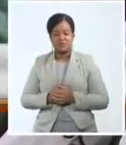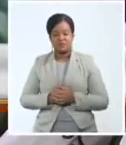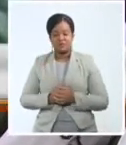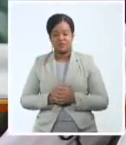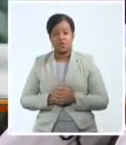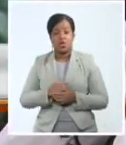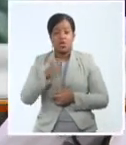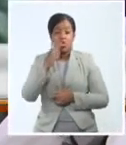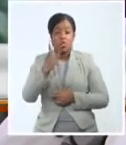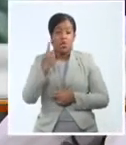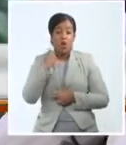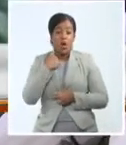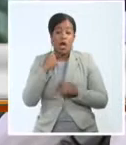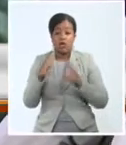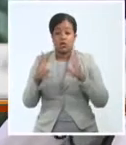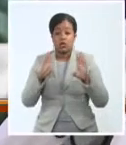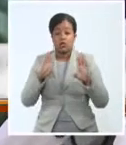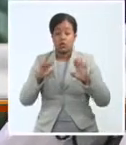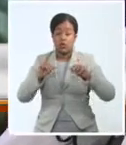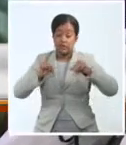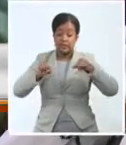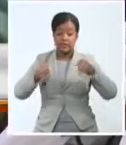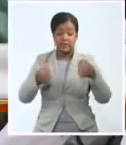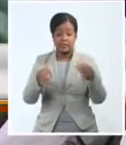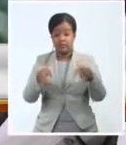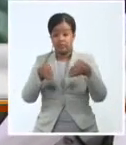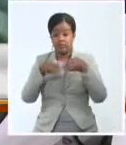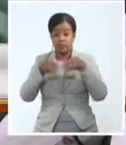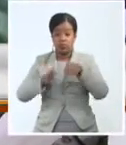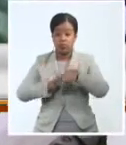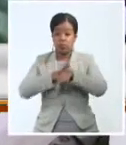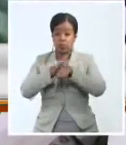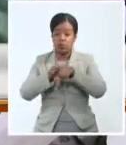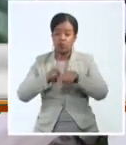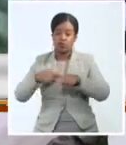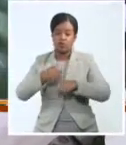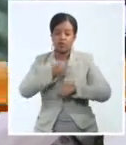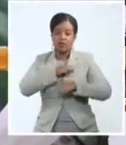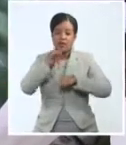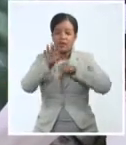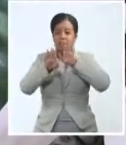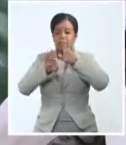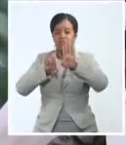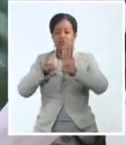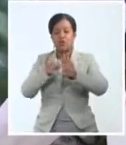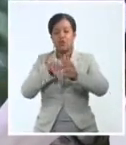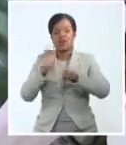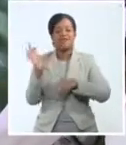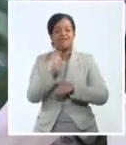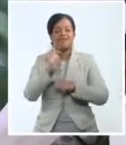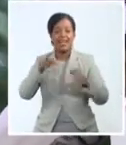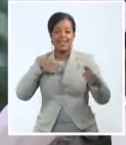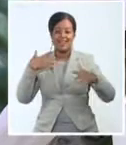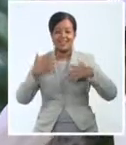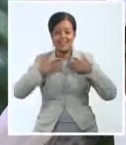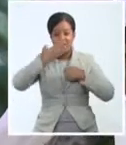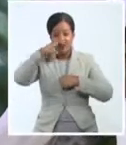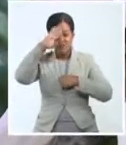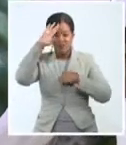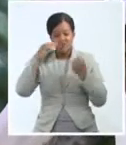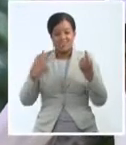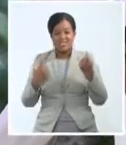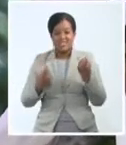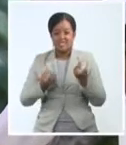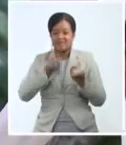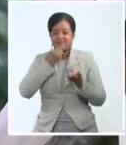años de obligado recogimiento por causa de la pandemia, queremos que la Bienal sea parte de la fiesta que toda Cuba se debe por